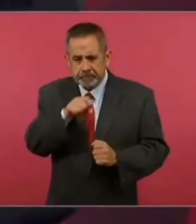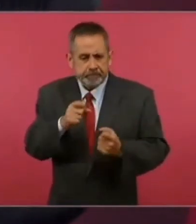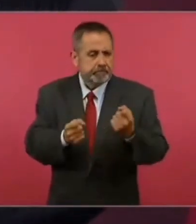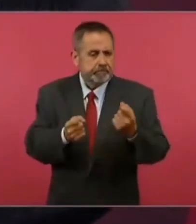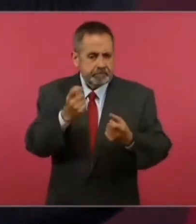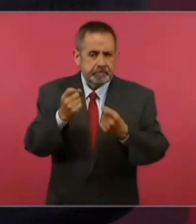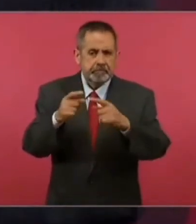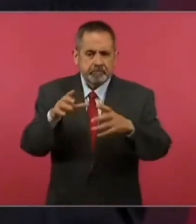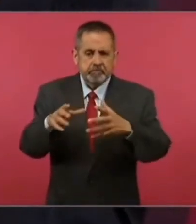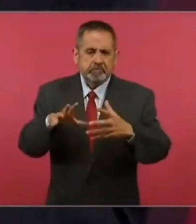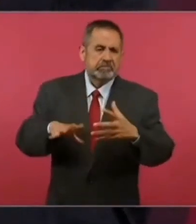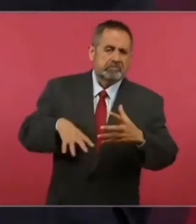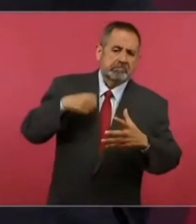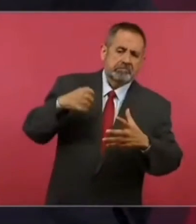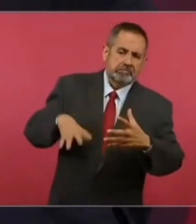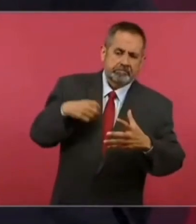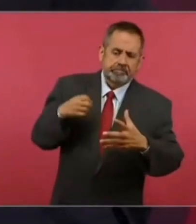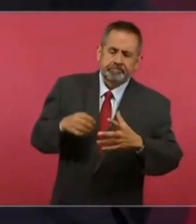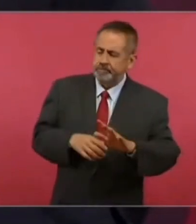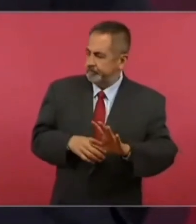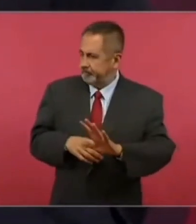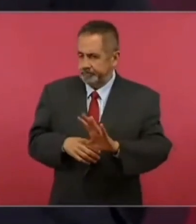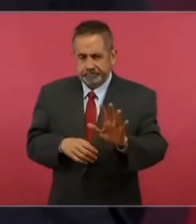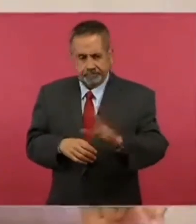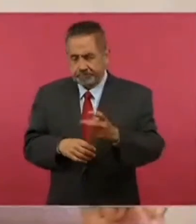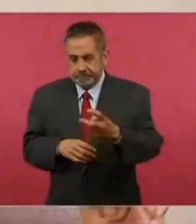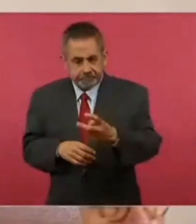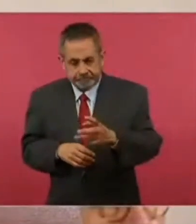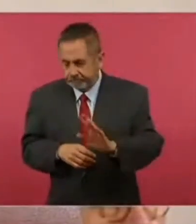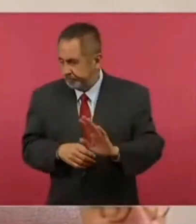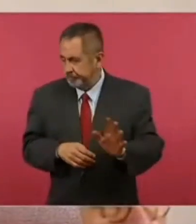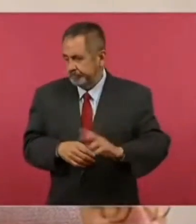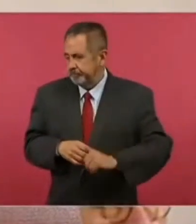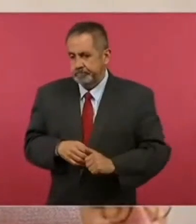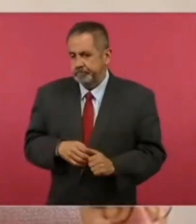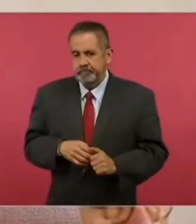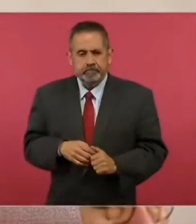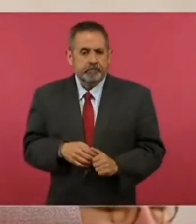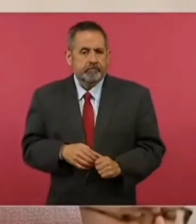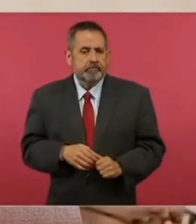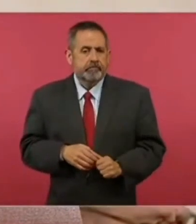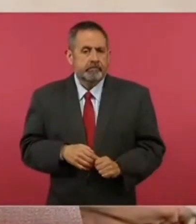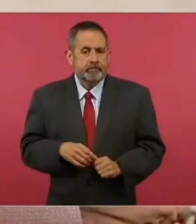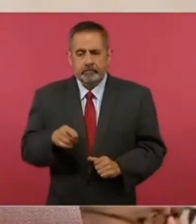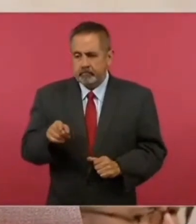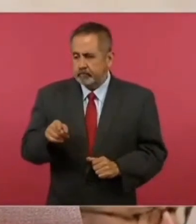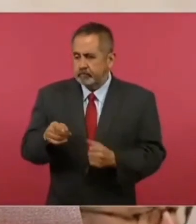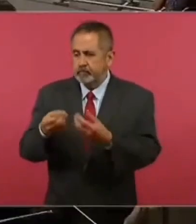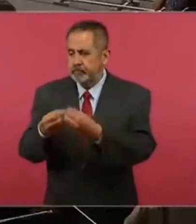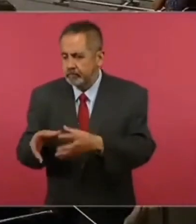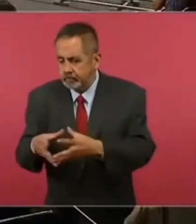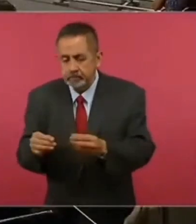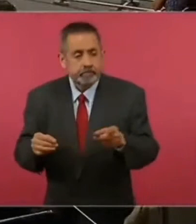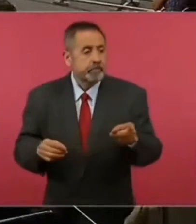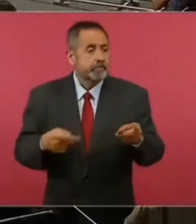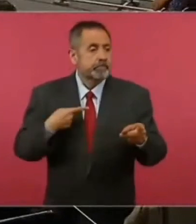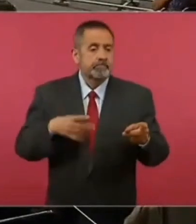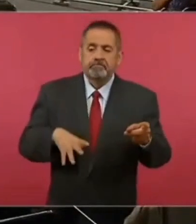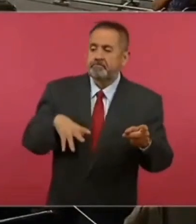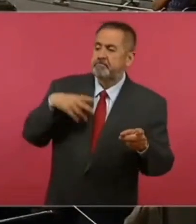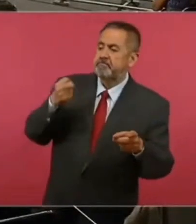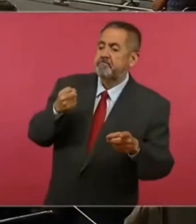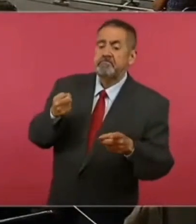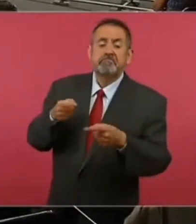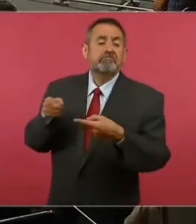abusan de esta situación tan triste